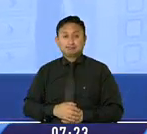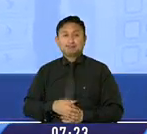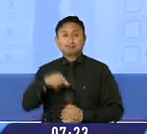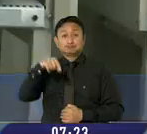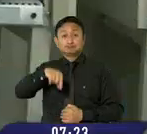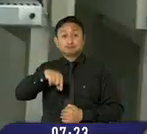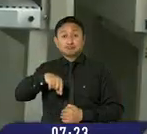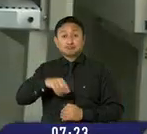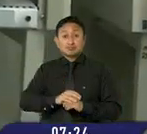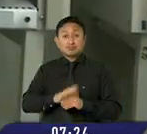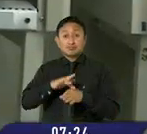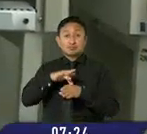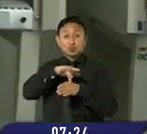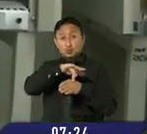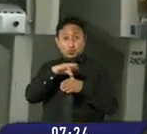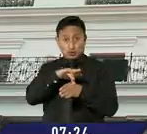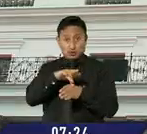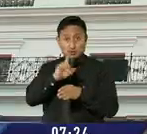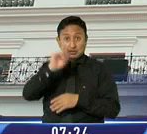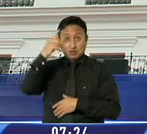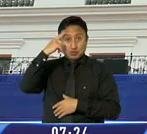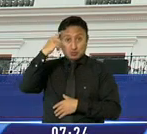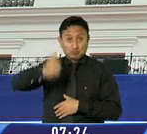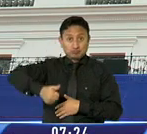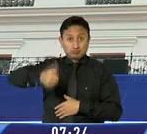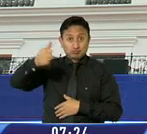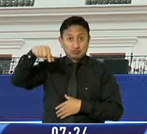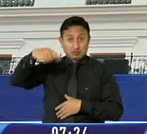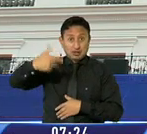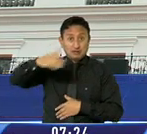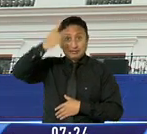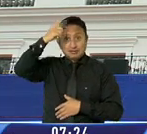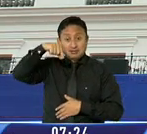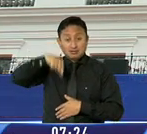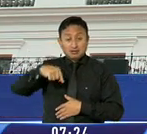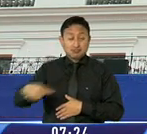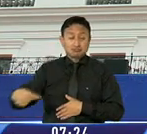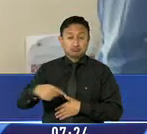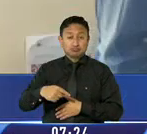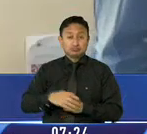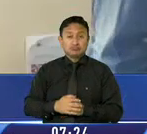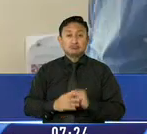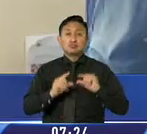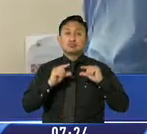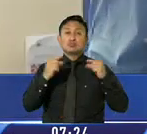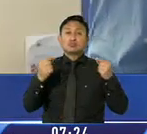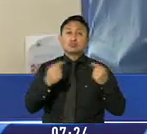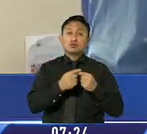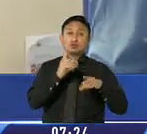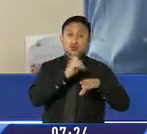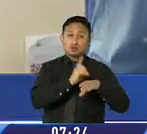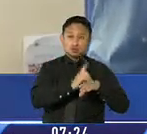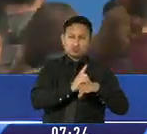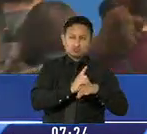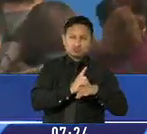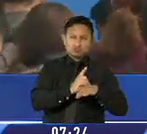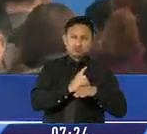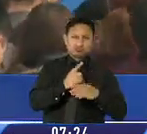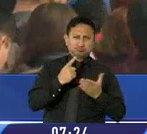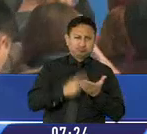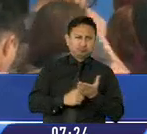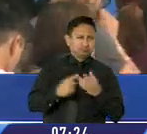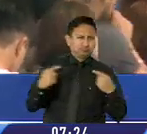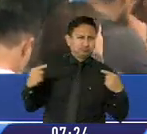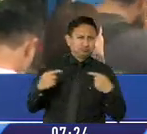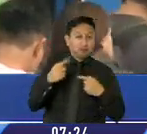riesgos de Omicron, el gobierno nacional tomó decisiones que han sido cuestionadas por epidemiólogos. Los